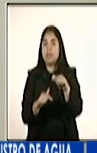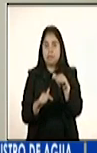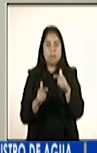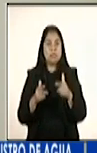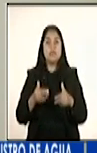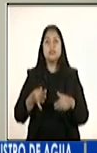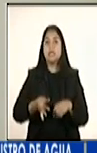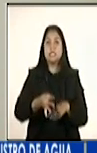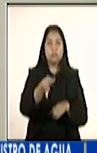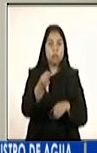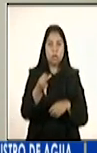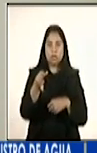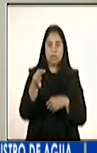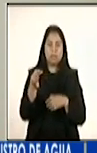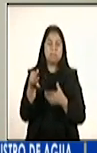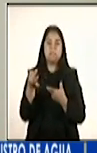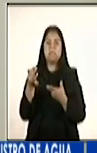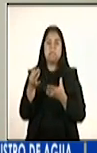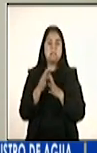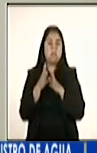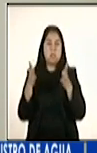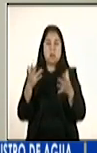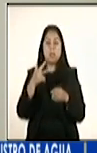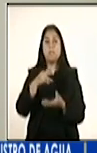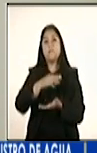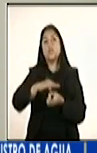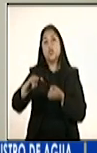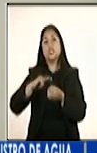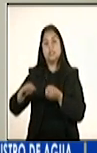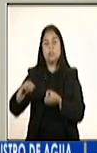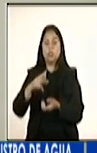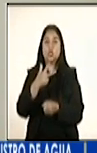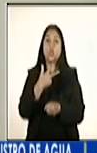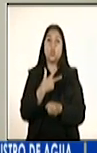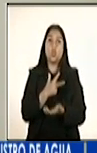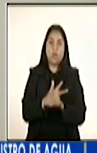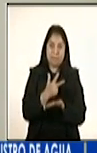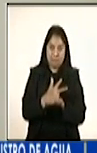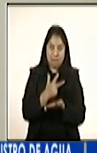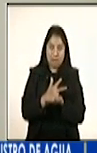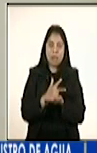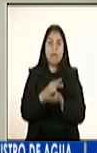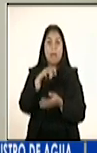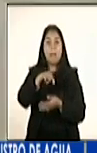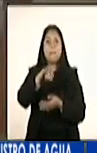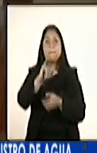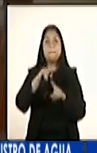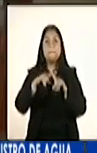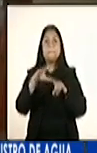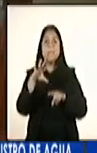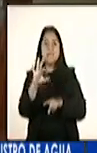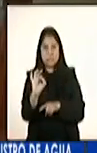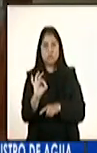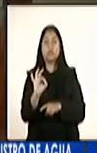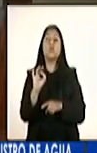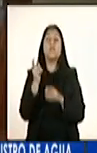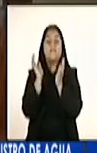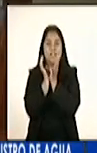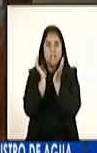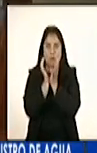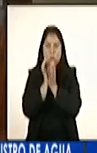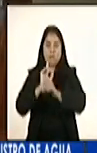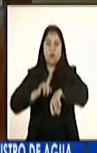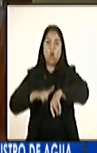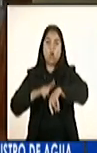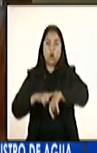transporte pesado de carga en los municipios de Guatemala, Misco y Villanueva del departamento de Guatemala en los horarios comprendidos